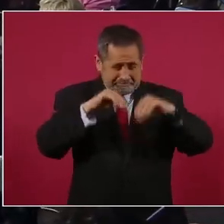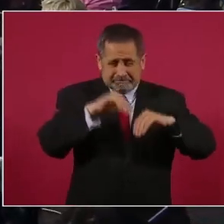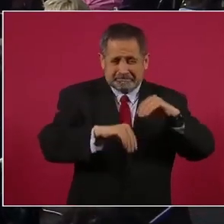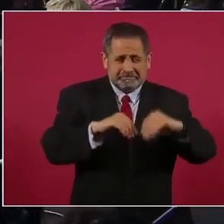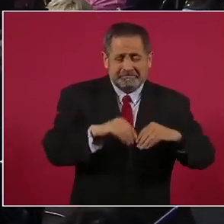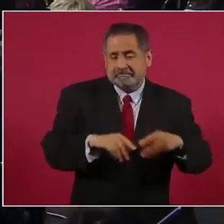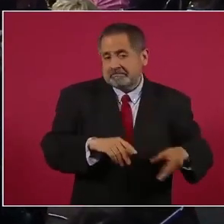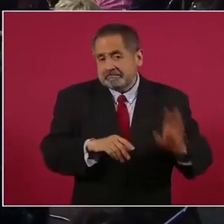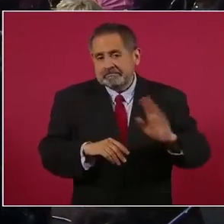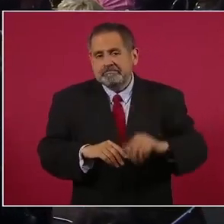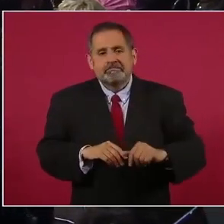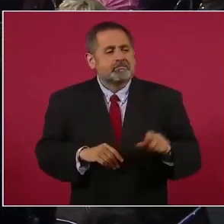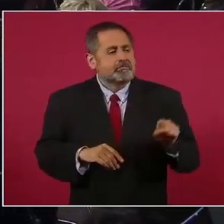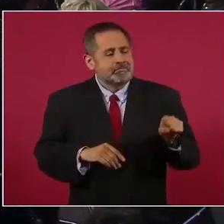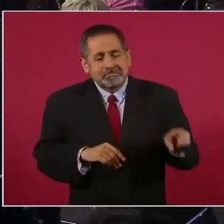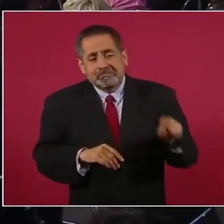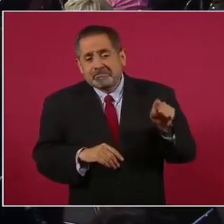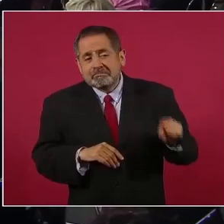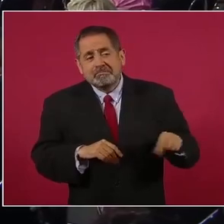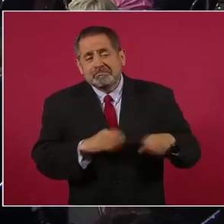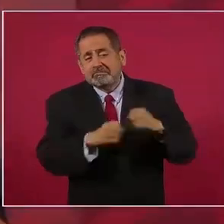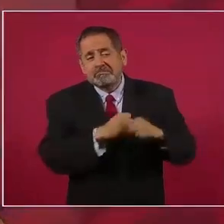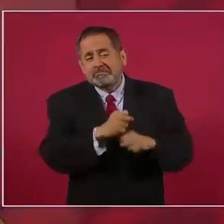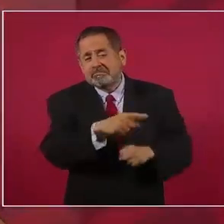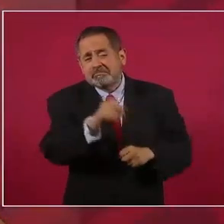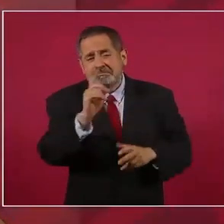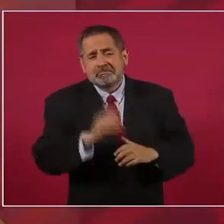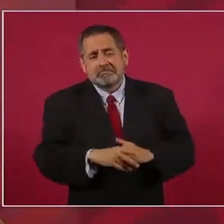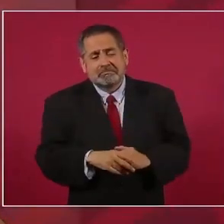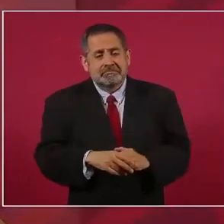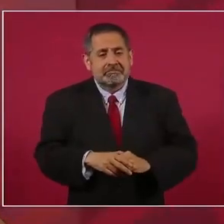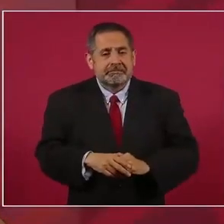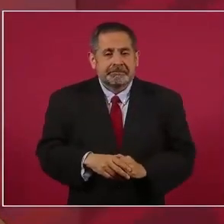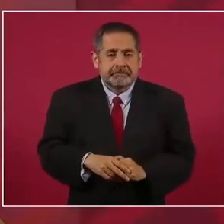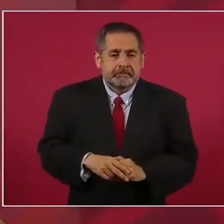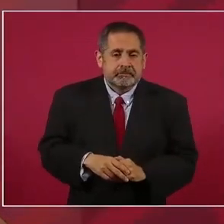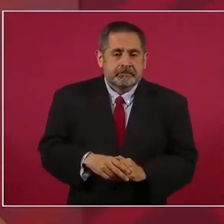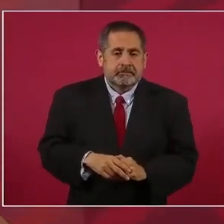Y esto les ha pasado a los